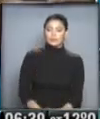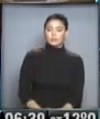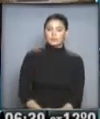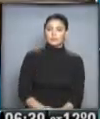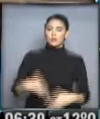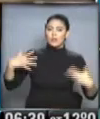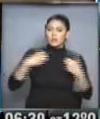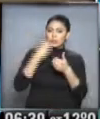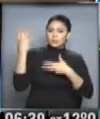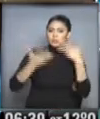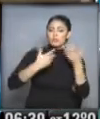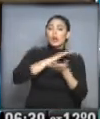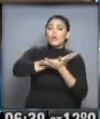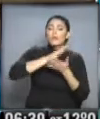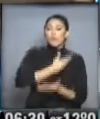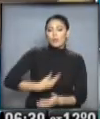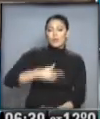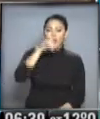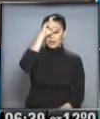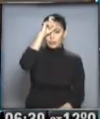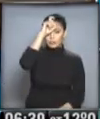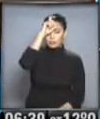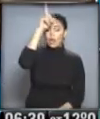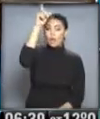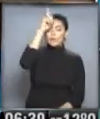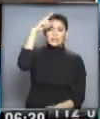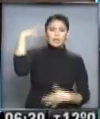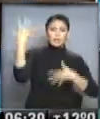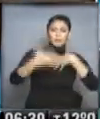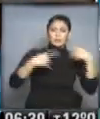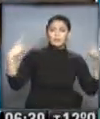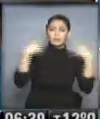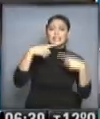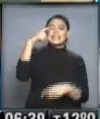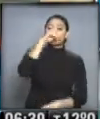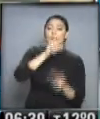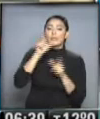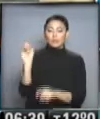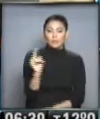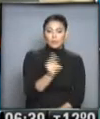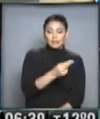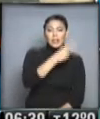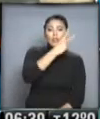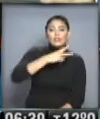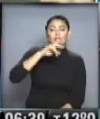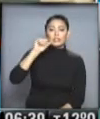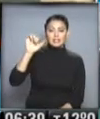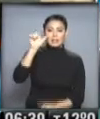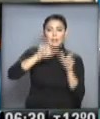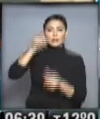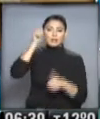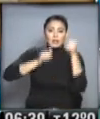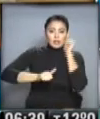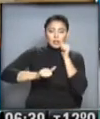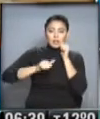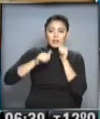Represión y nuevo gobierno en Egipto. Horas después de un operativo policial que causó la muerte de al menos siete personas y heridas en más de 260, el gobierno